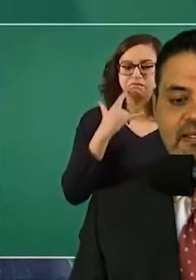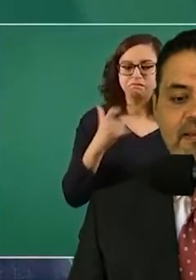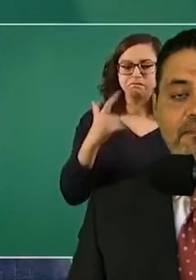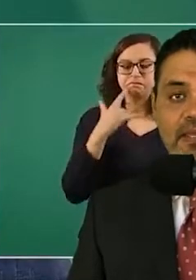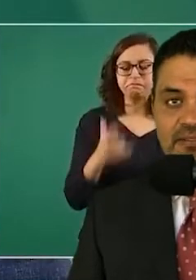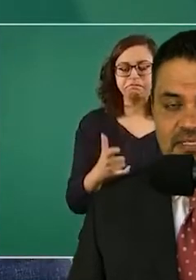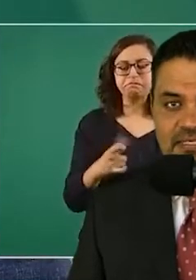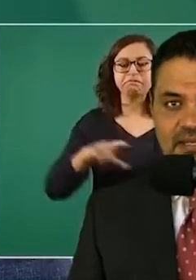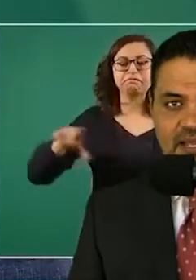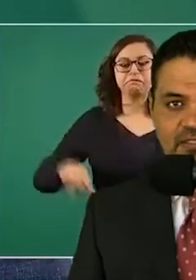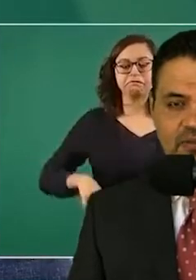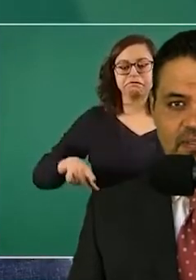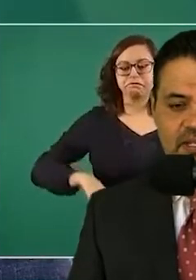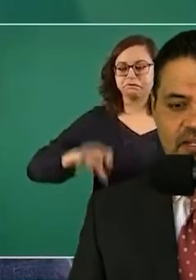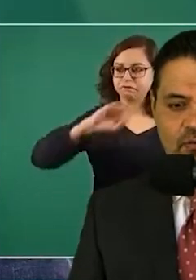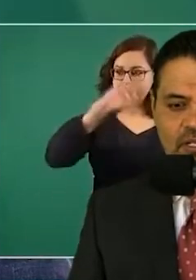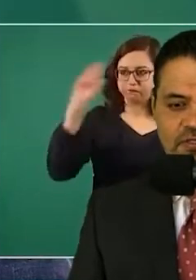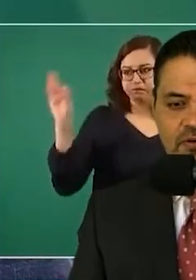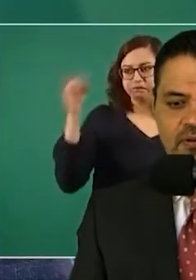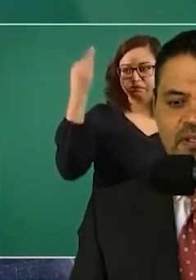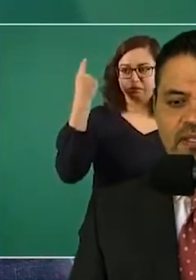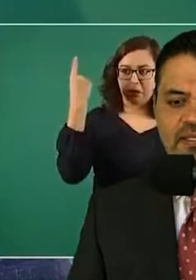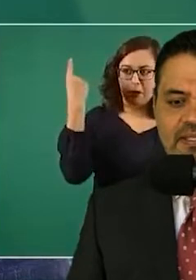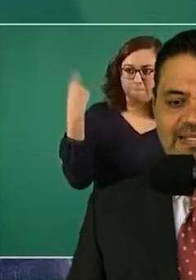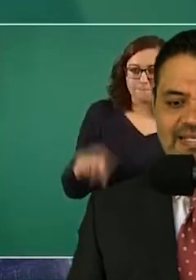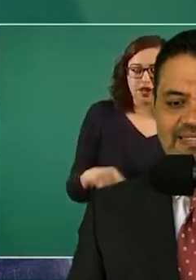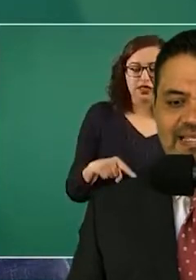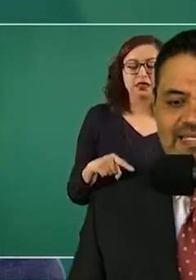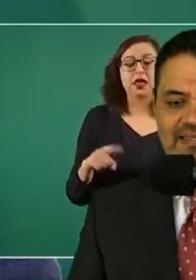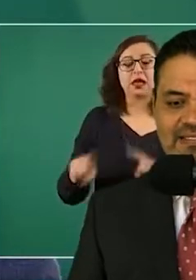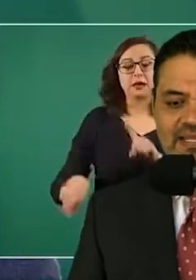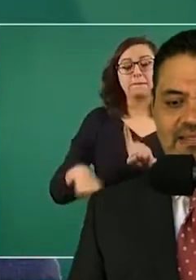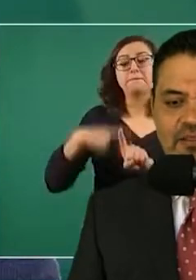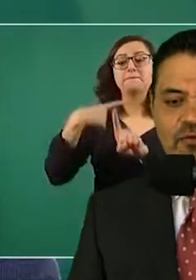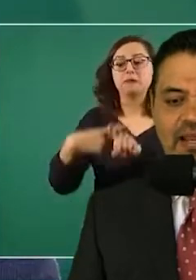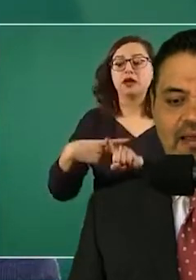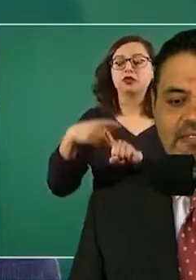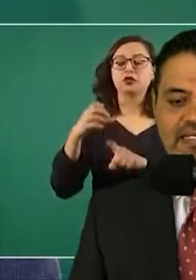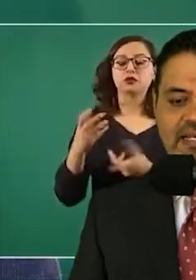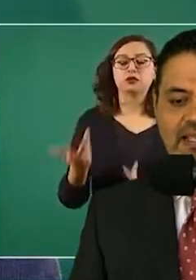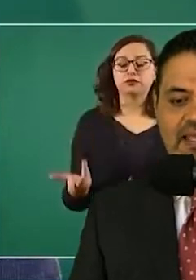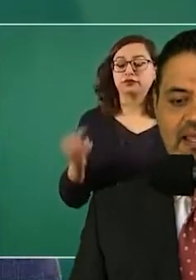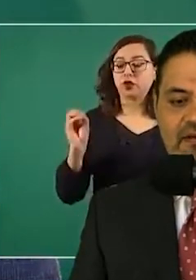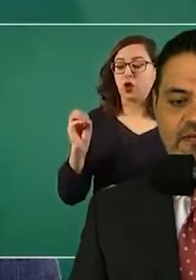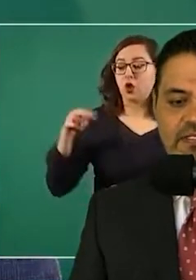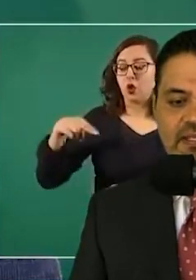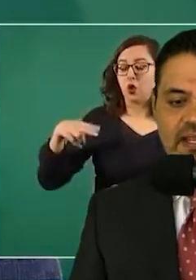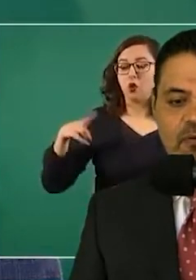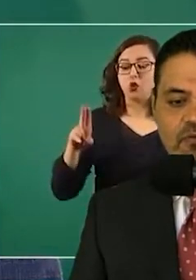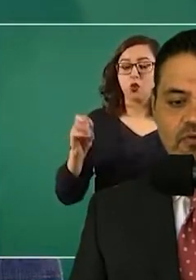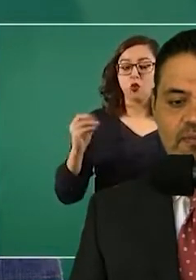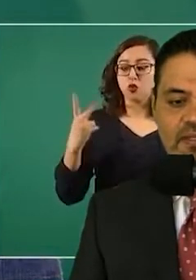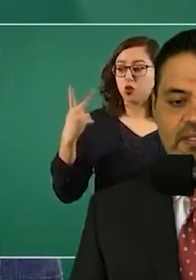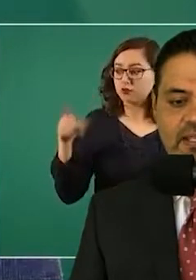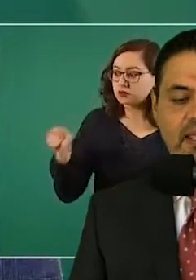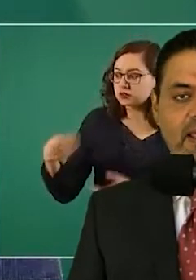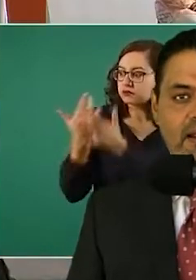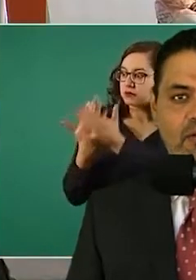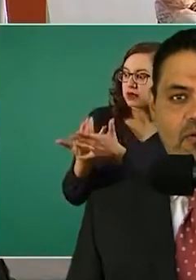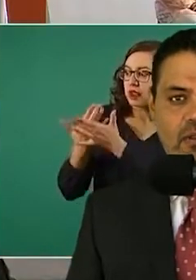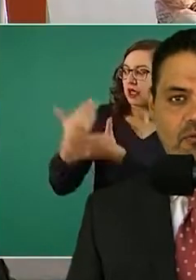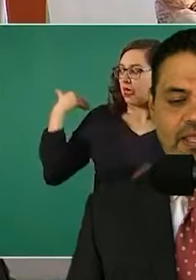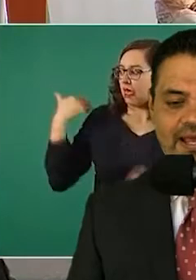mientras que en el caso de material de curación, de las 631 claves que se requería en la oficina de la ONU, solamente